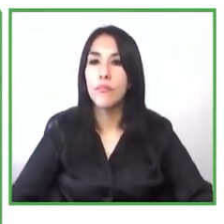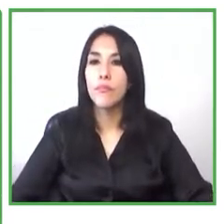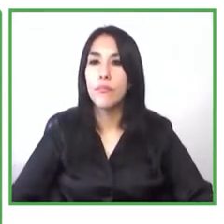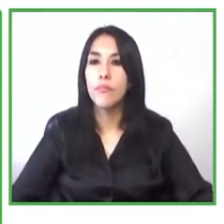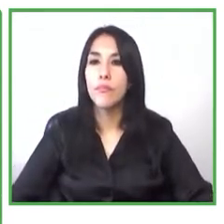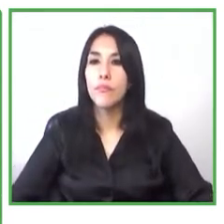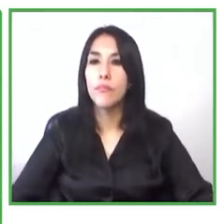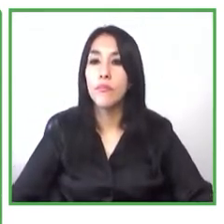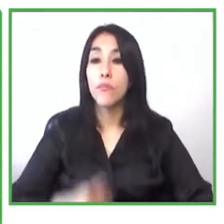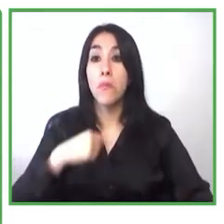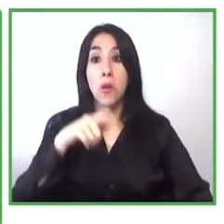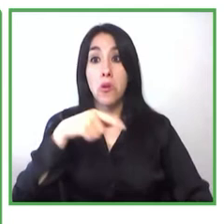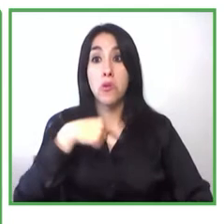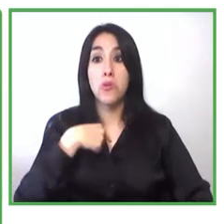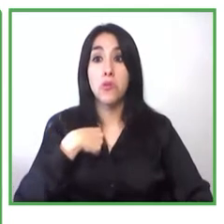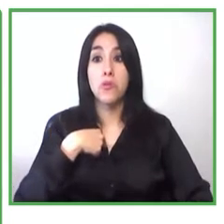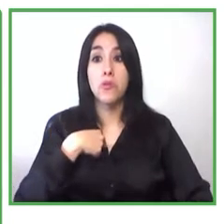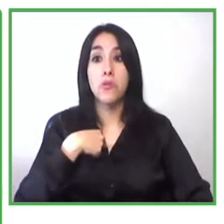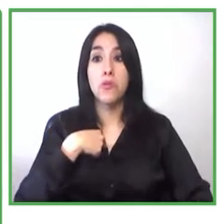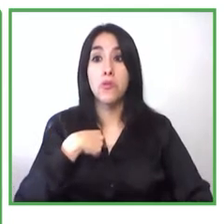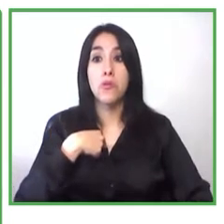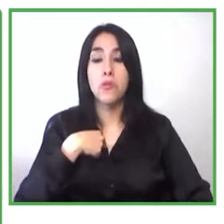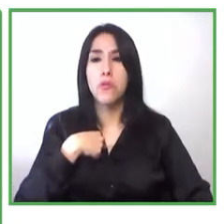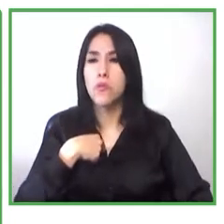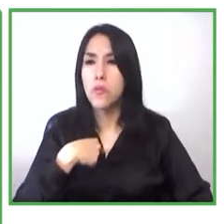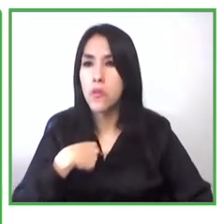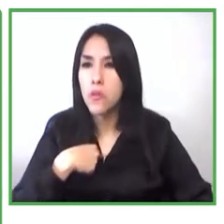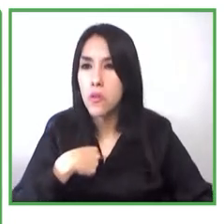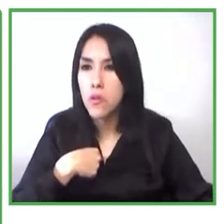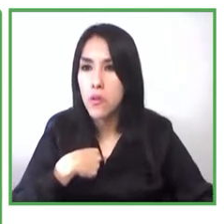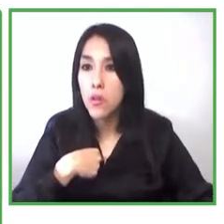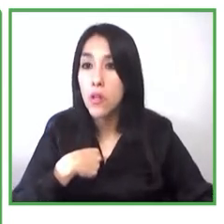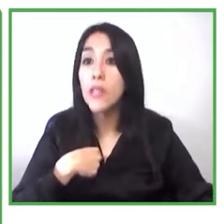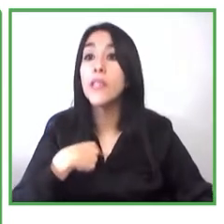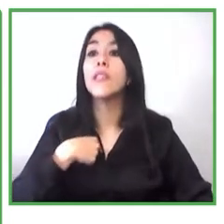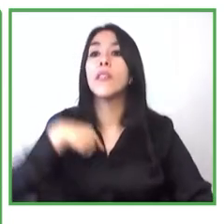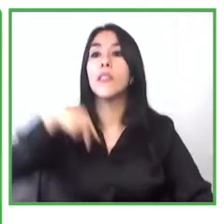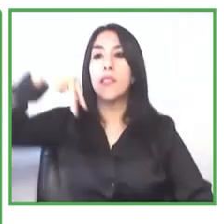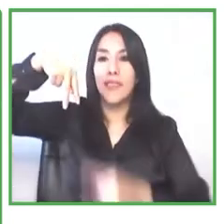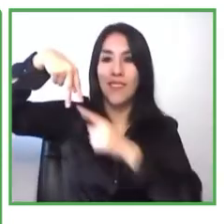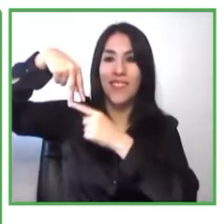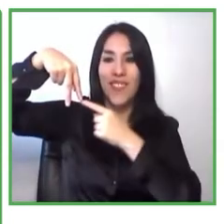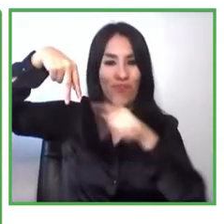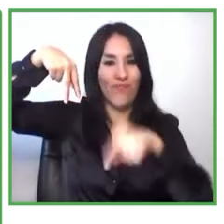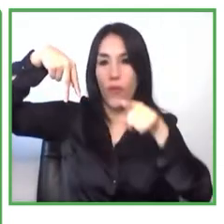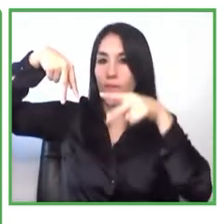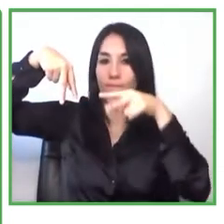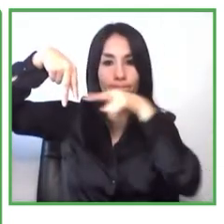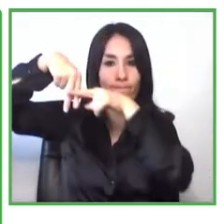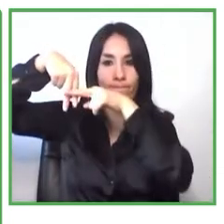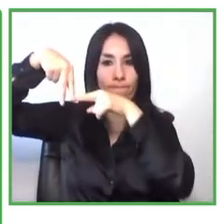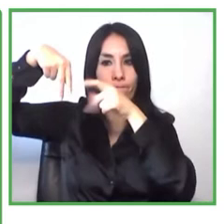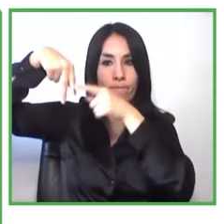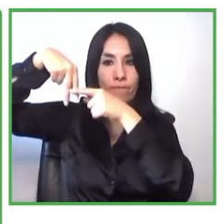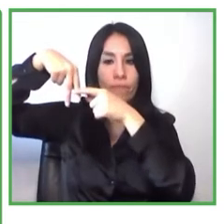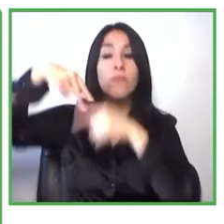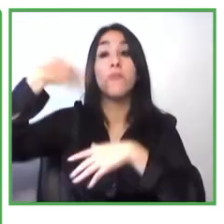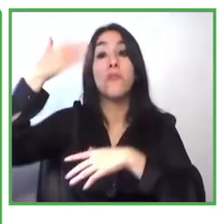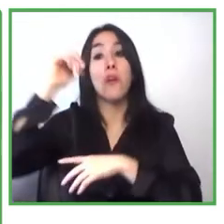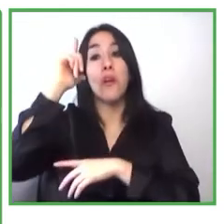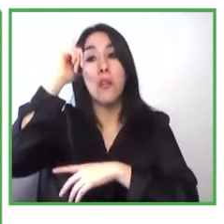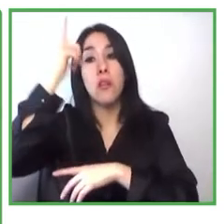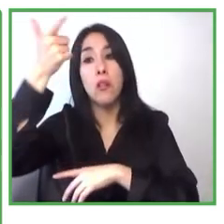cuando tenía alrededor de 10 años y 10 años después mi padre decidieron